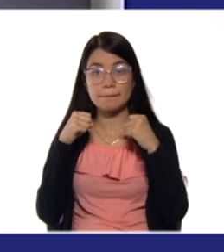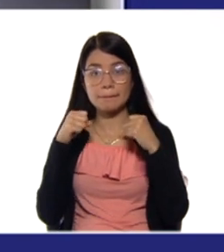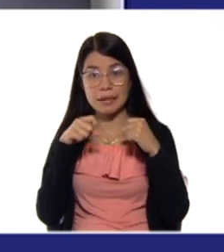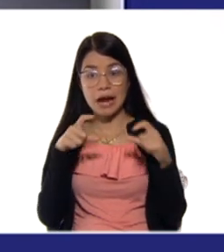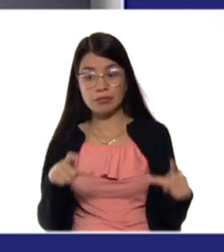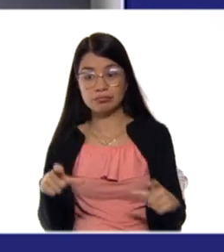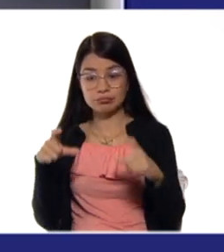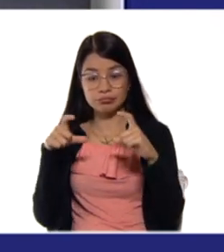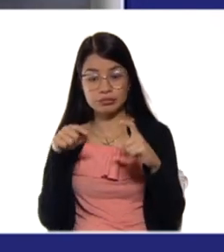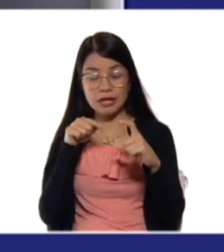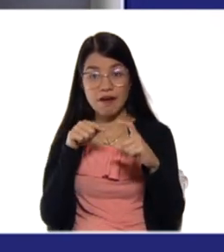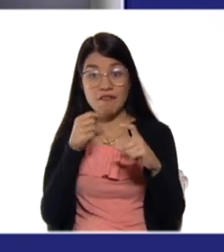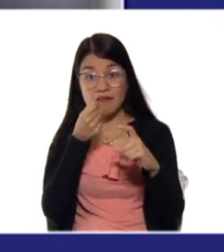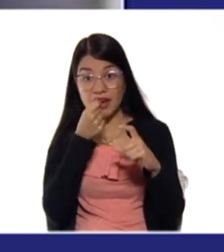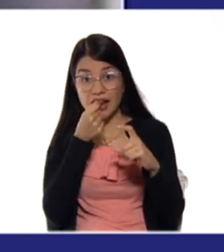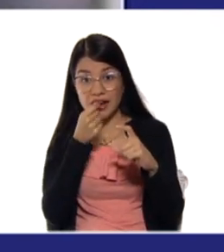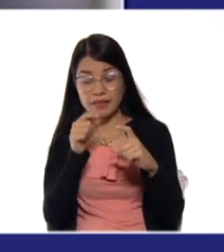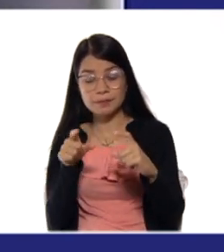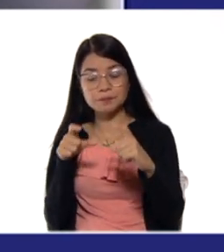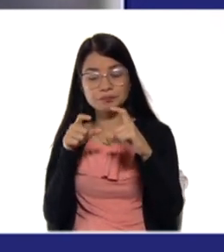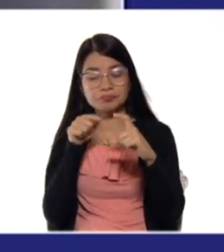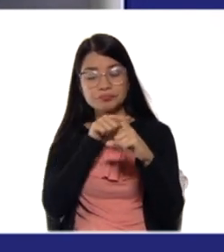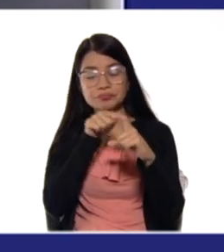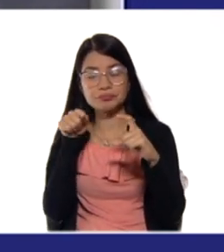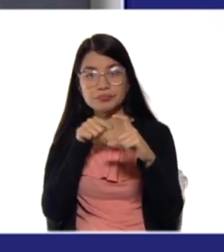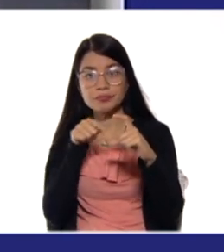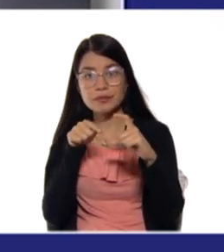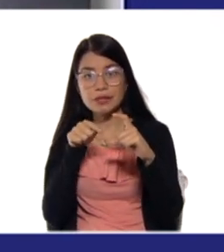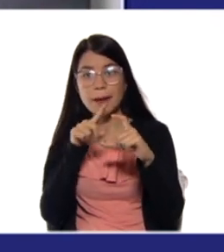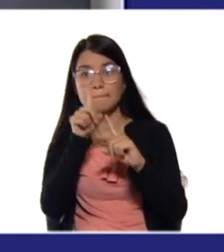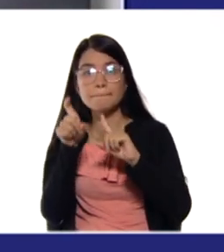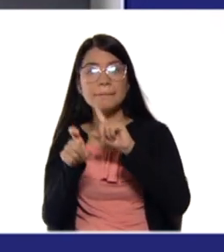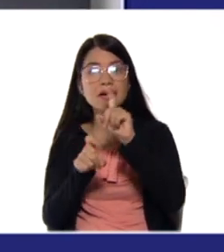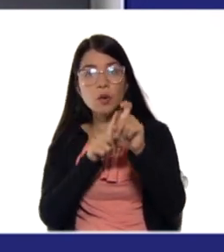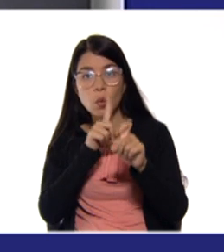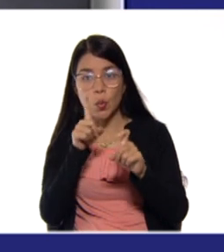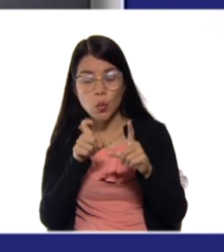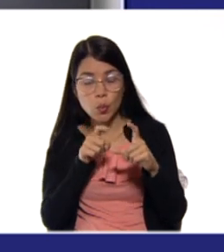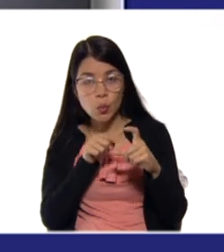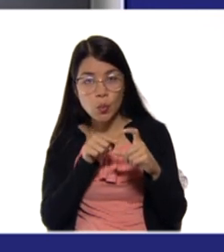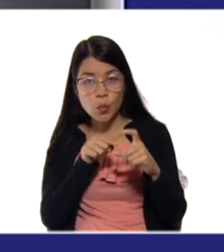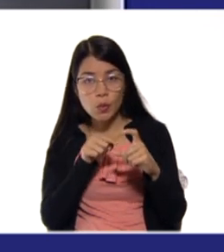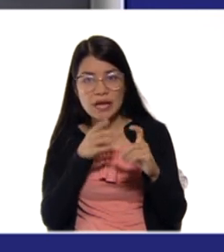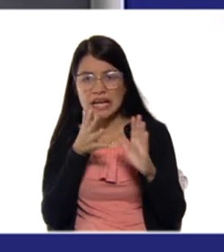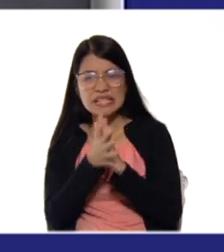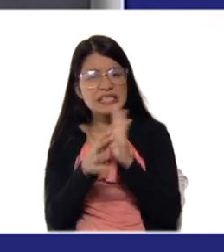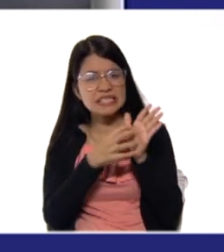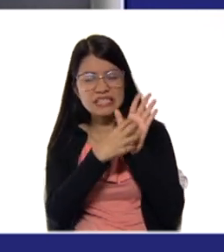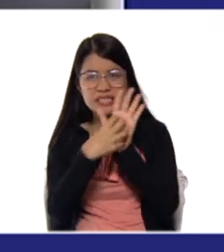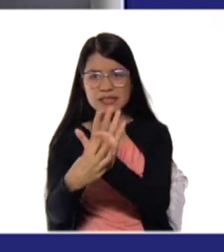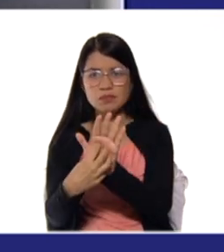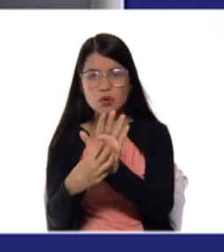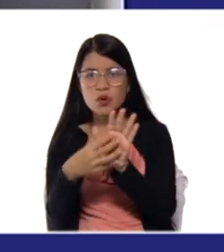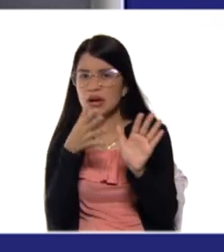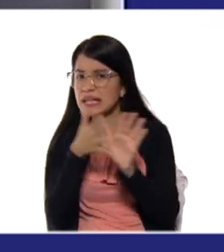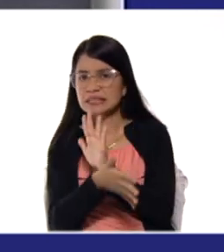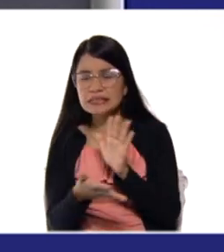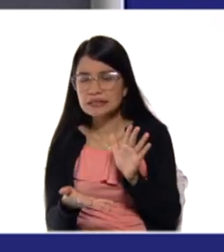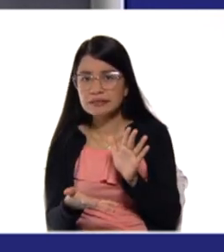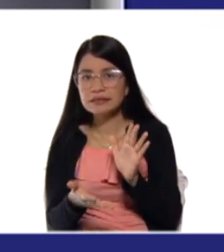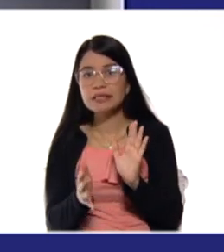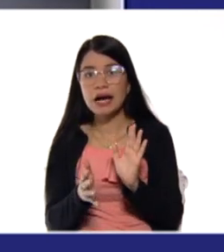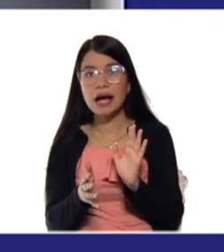significado de ese símbolo. Y en este caso, ese símbolo representa lo que es el medio